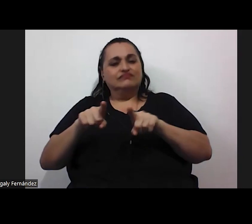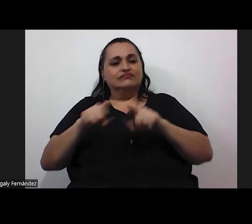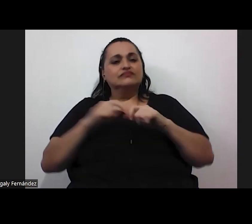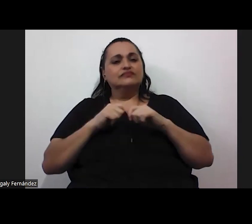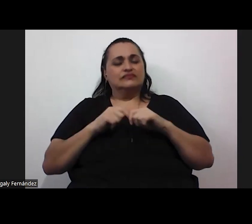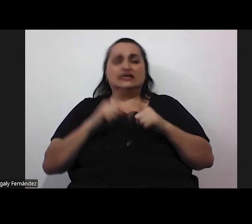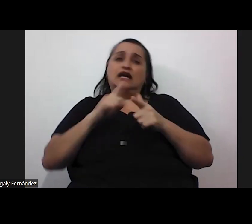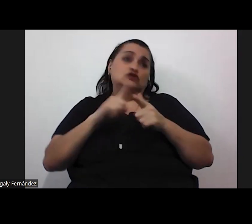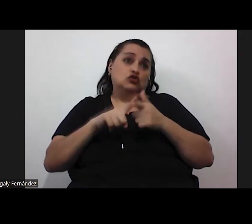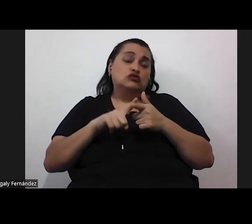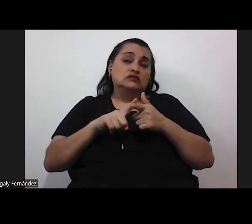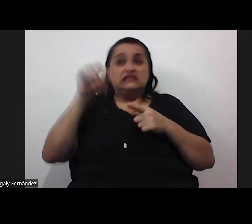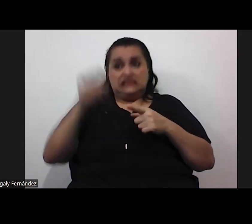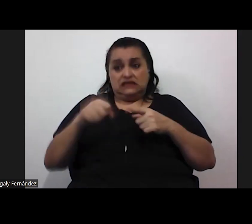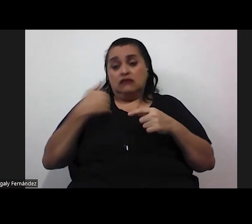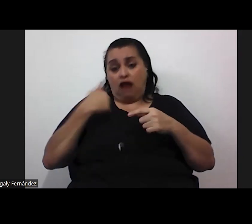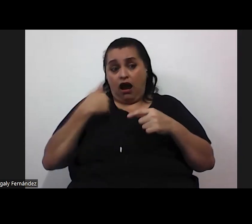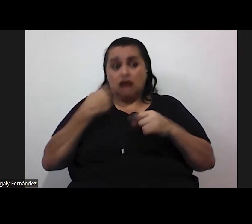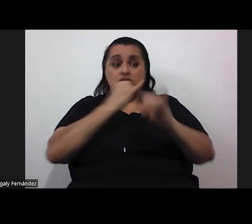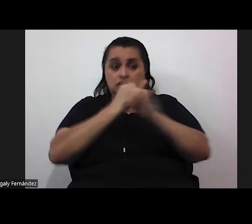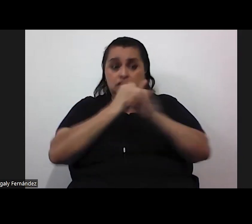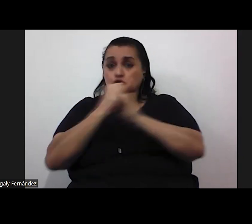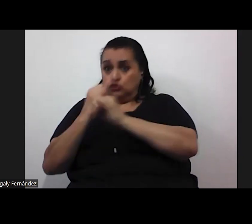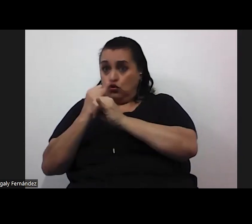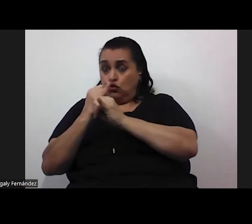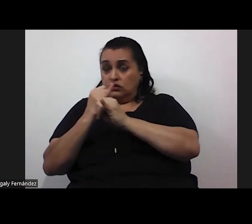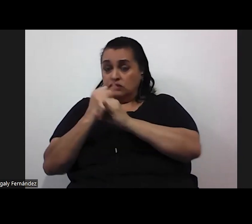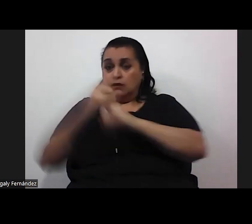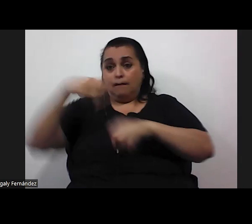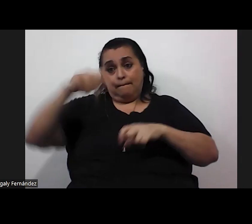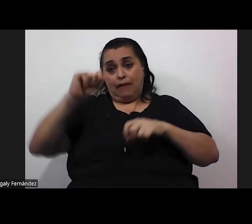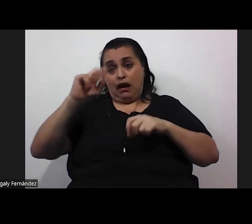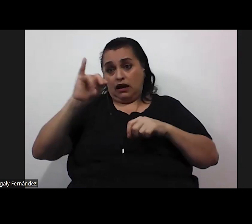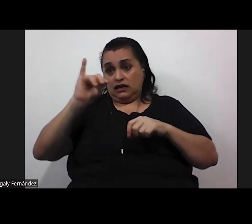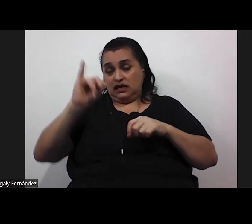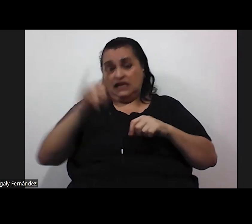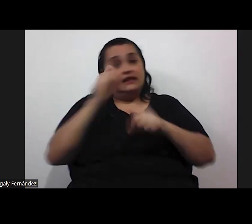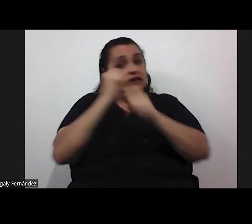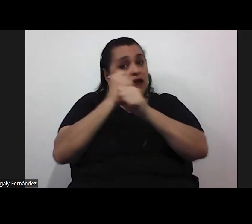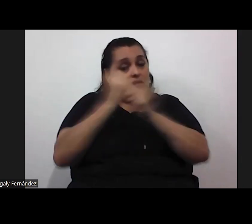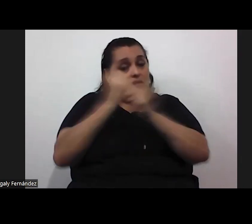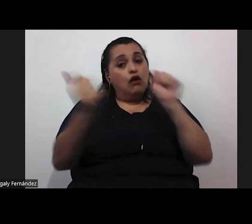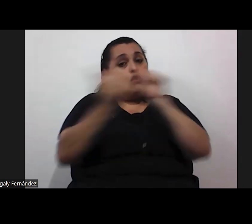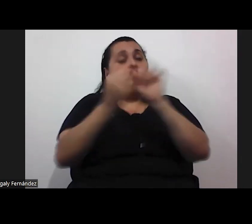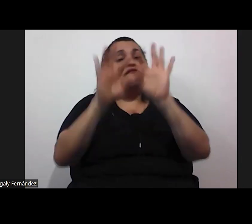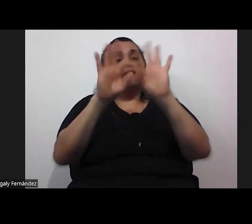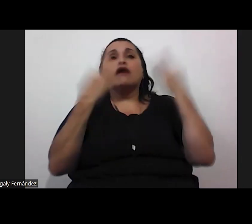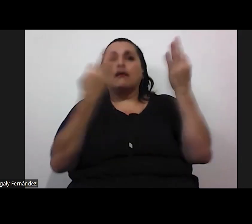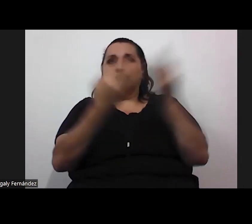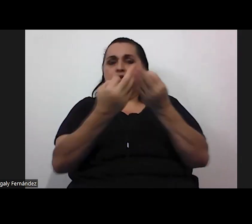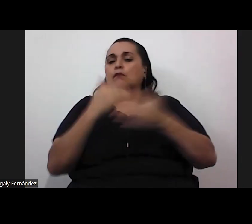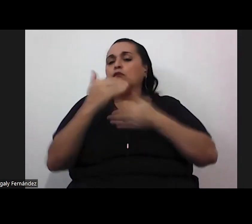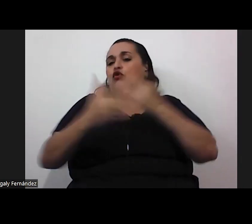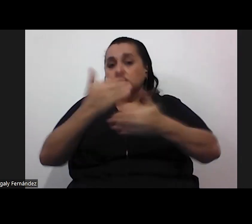definitivamente hay instituciones encargadas y en este caso es el PANI el encargado de trabajar con las familias estos procesos de